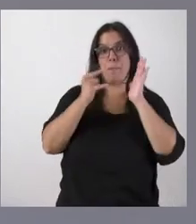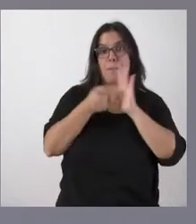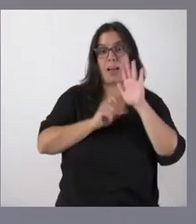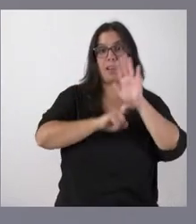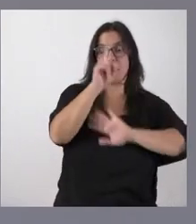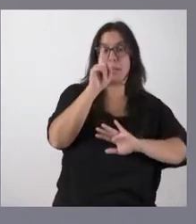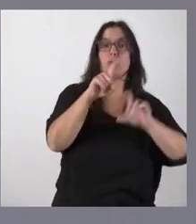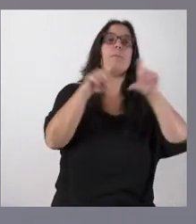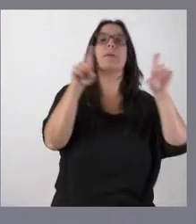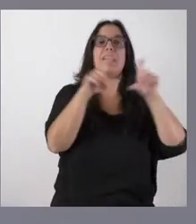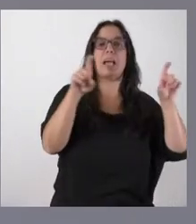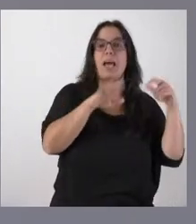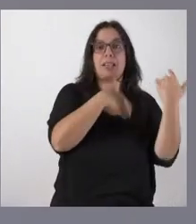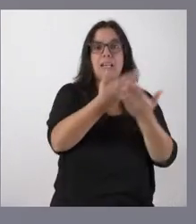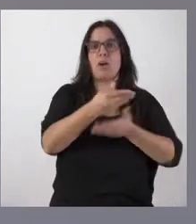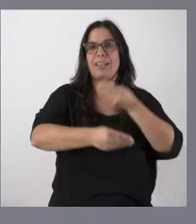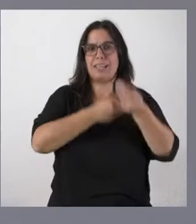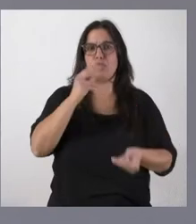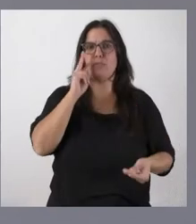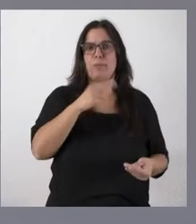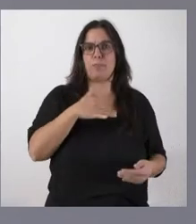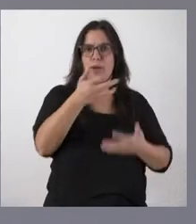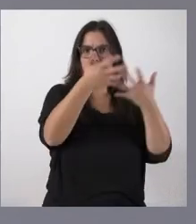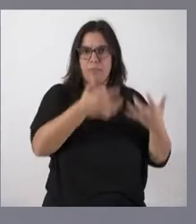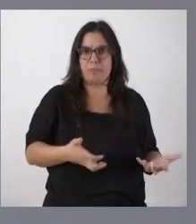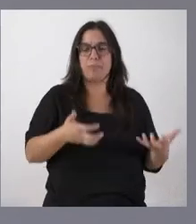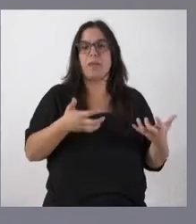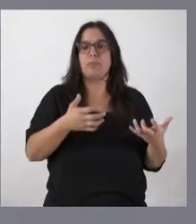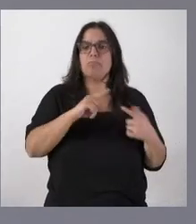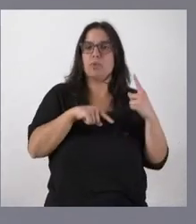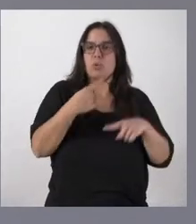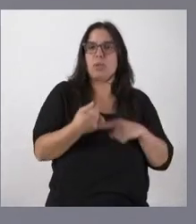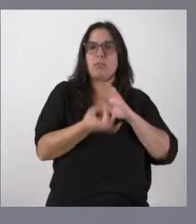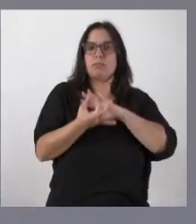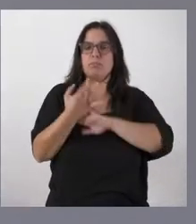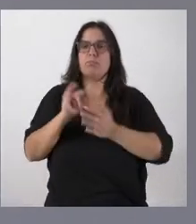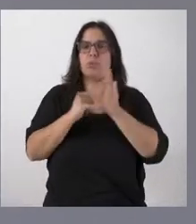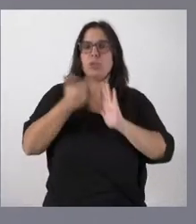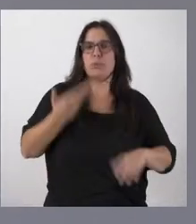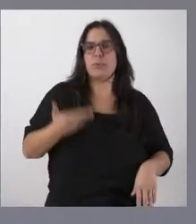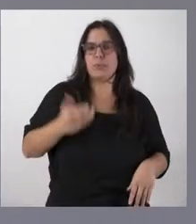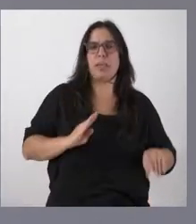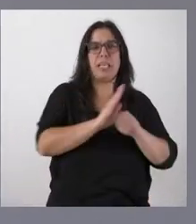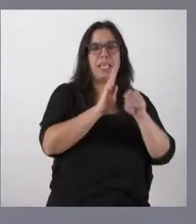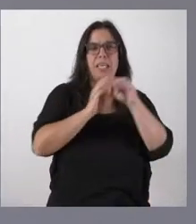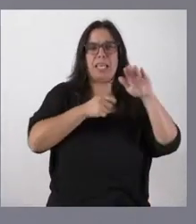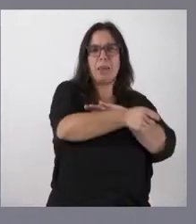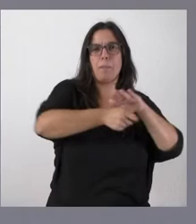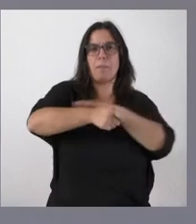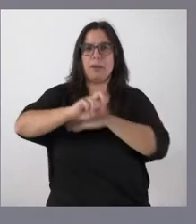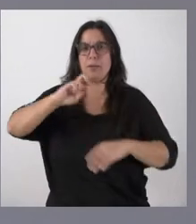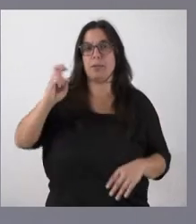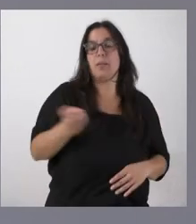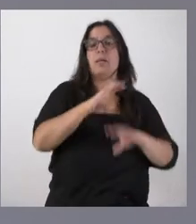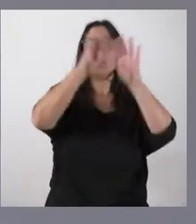crecimiento empresarial que ha permitido generar un importante proyecto de inversiones. Pero lo que estamos hablando, en